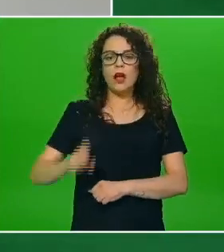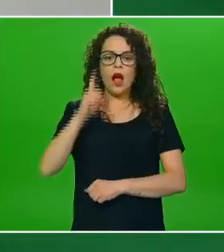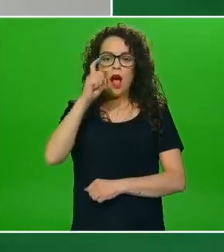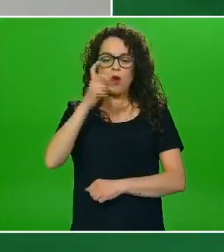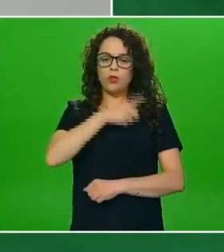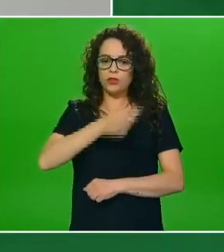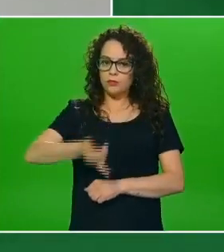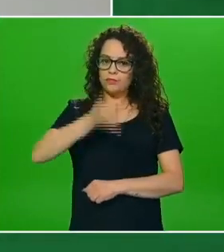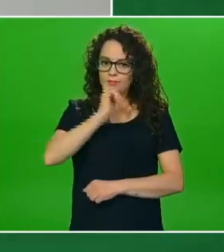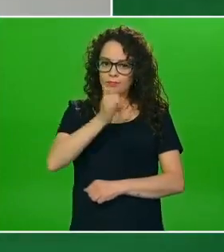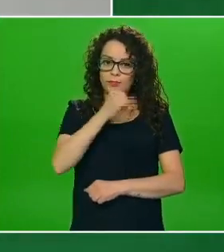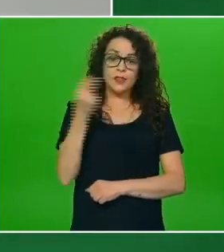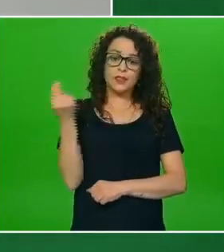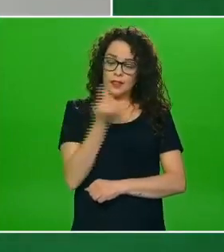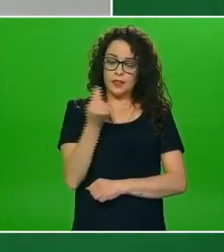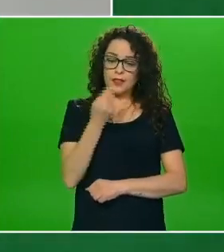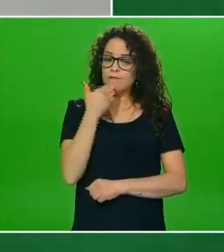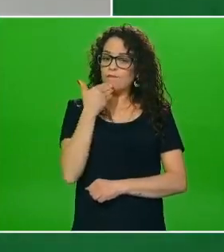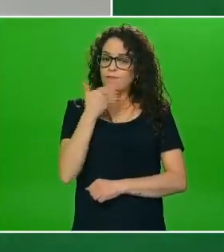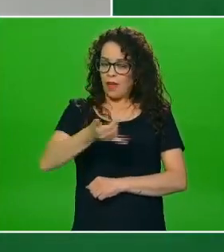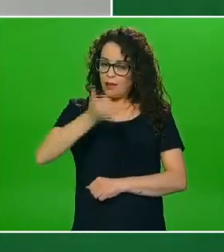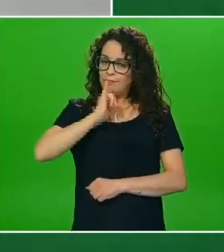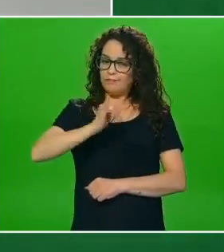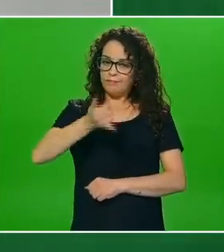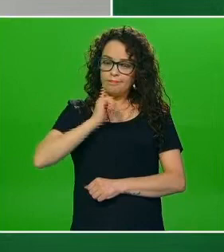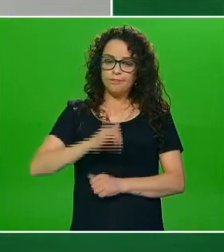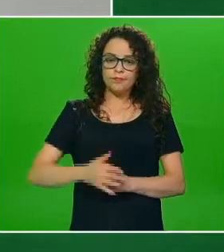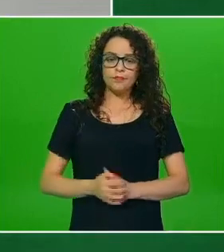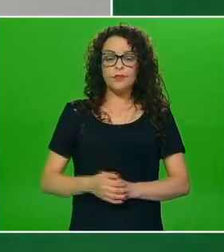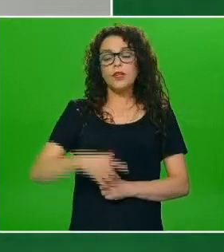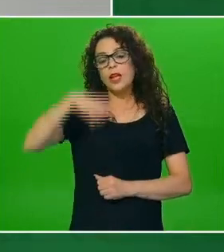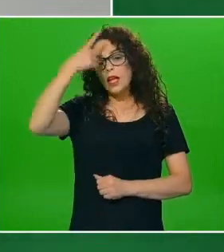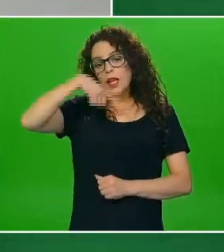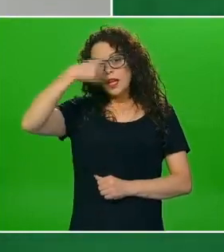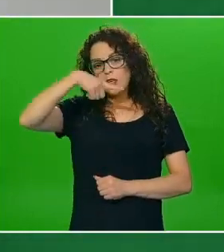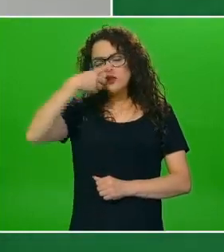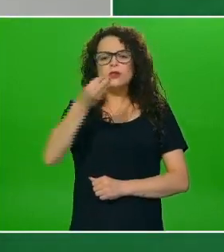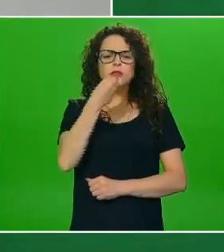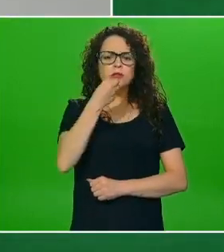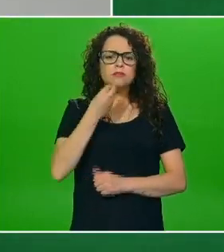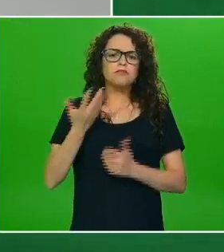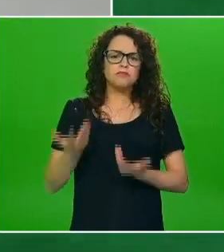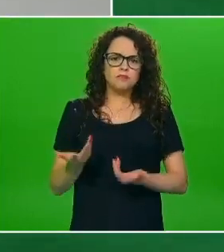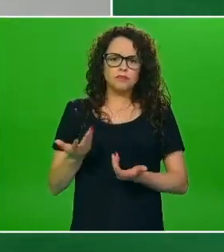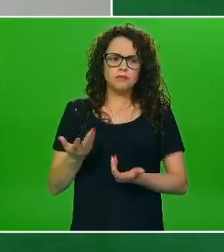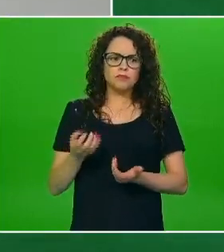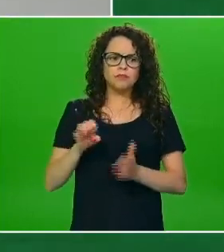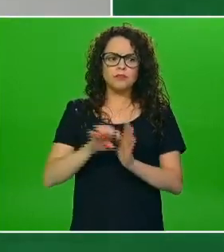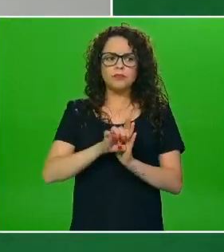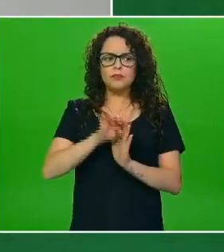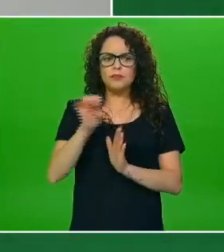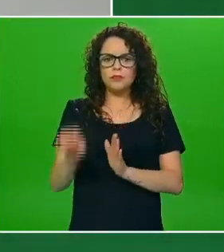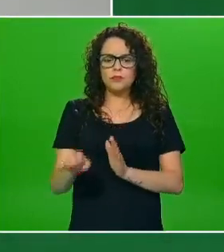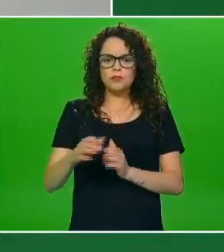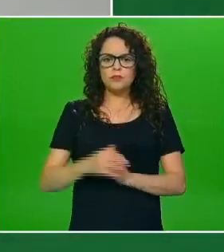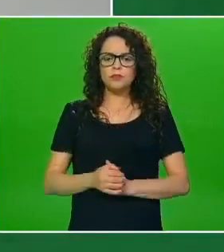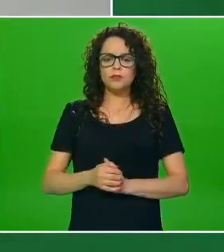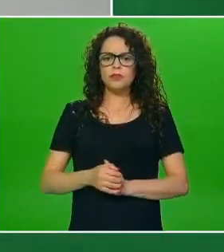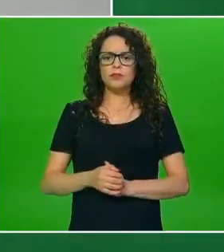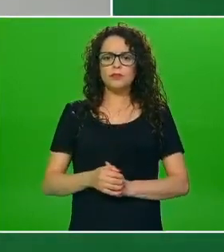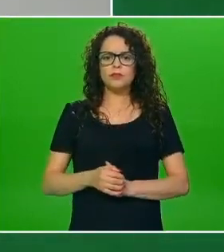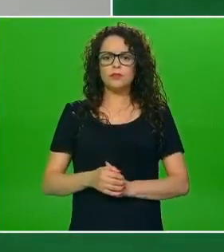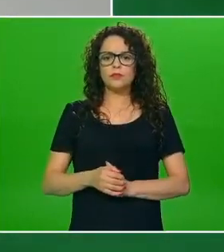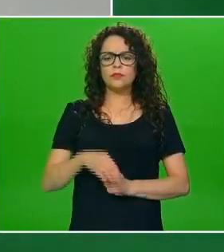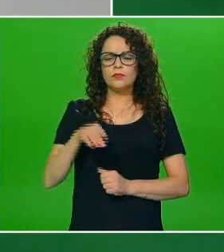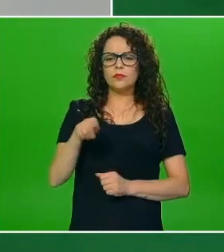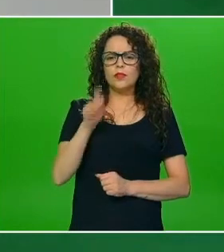hidratados de cena podemos brindar la mitad de un sope de maíz azul esto la